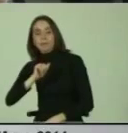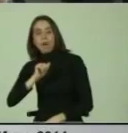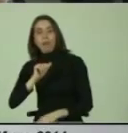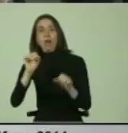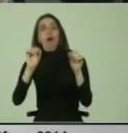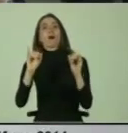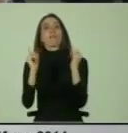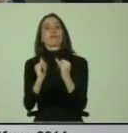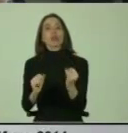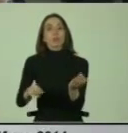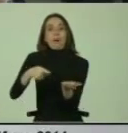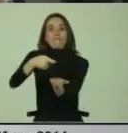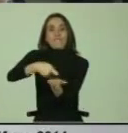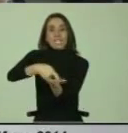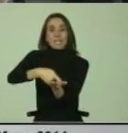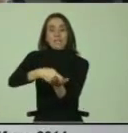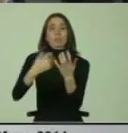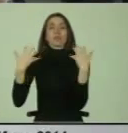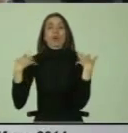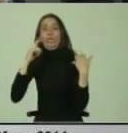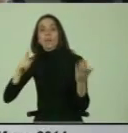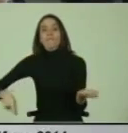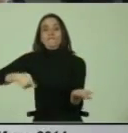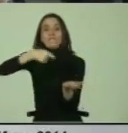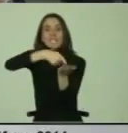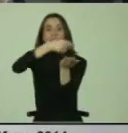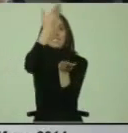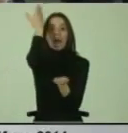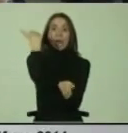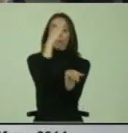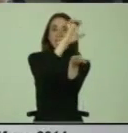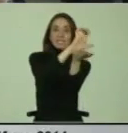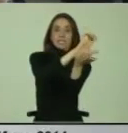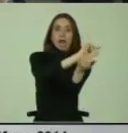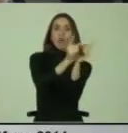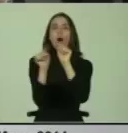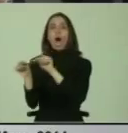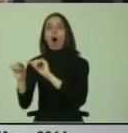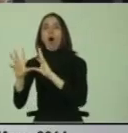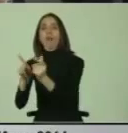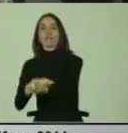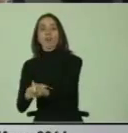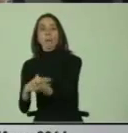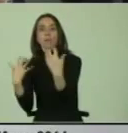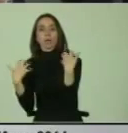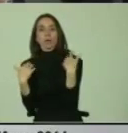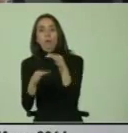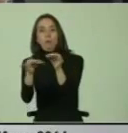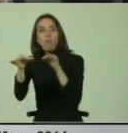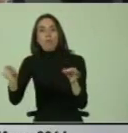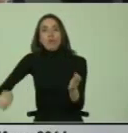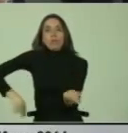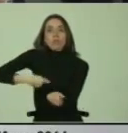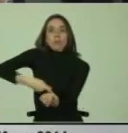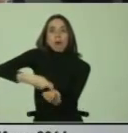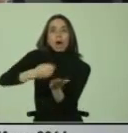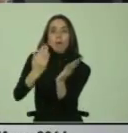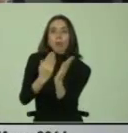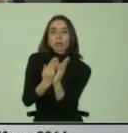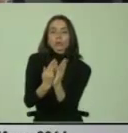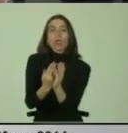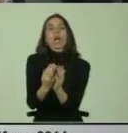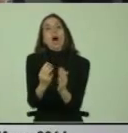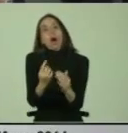financiamiento que traslada la responsabilidad de financiamiento del Estado hacia las familias y las localidades está generando exclusión.